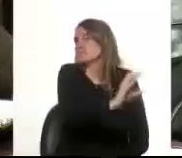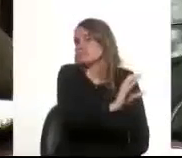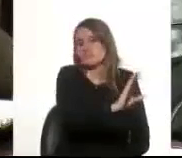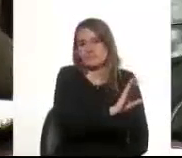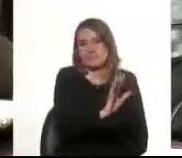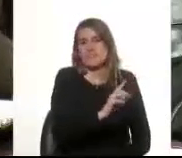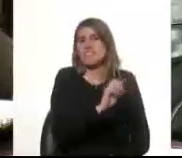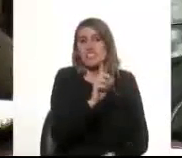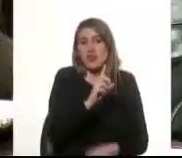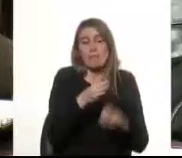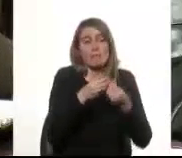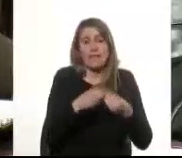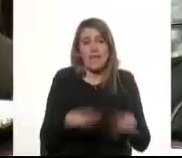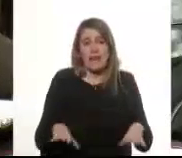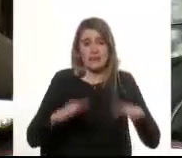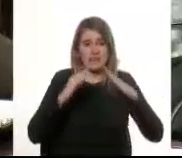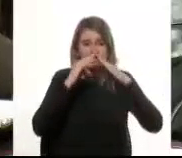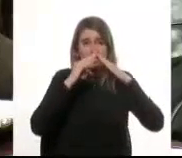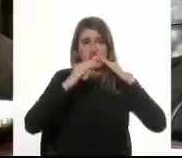contrario era perder la chacra